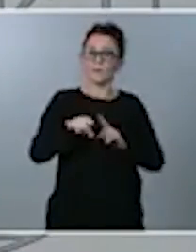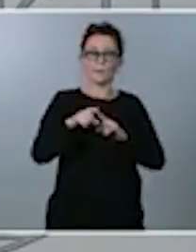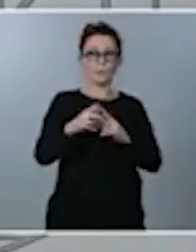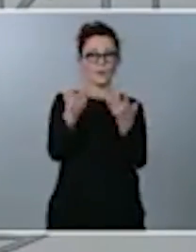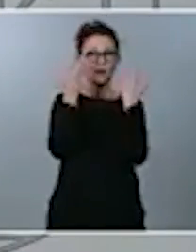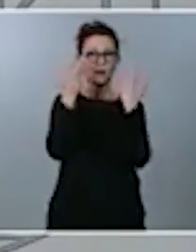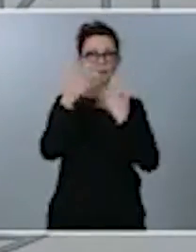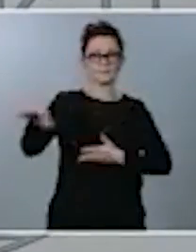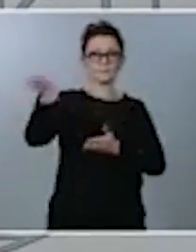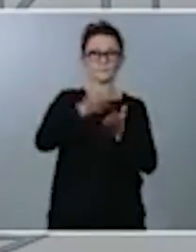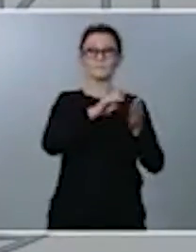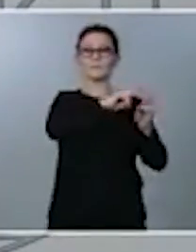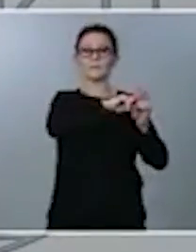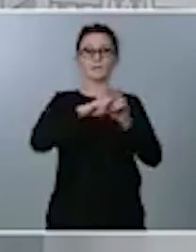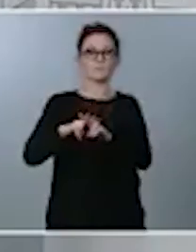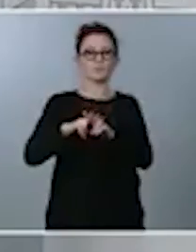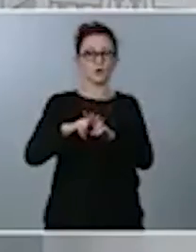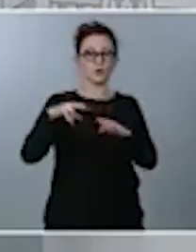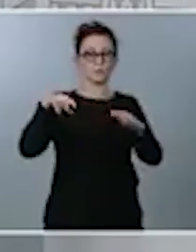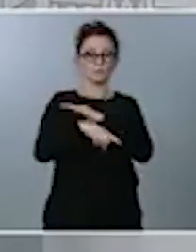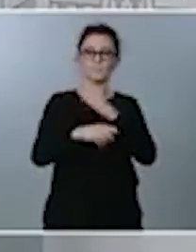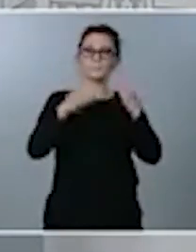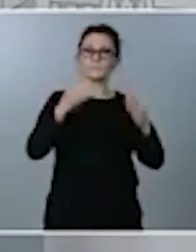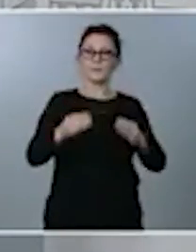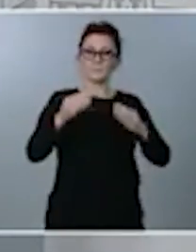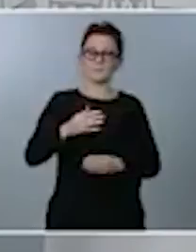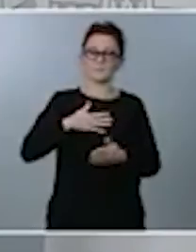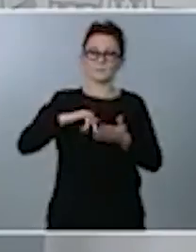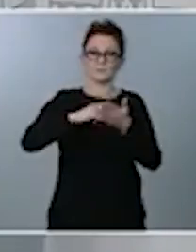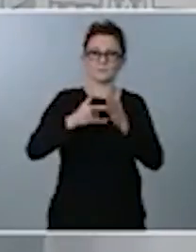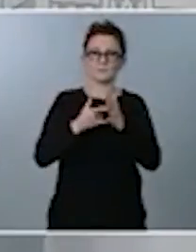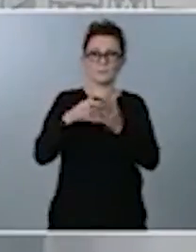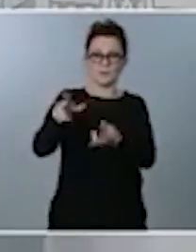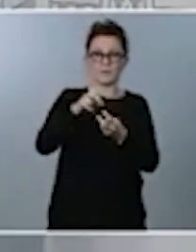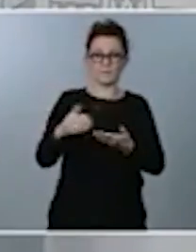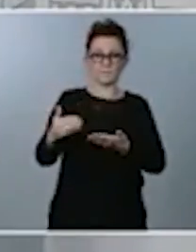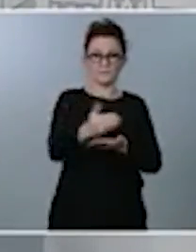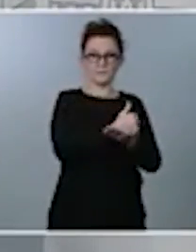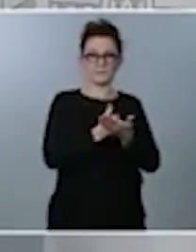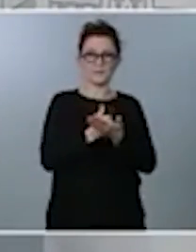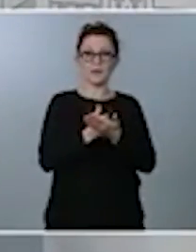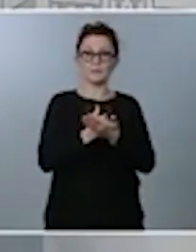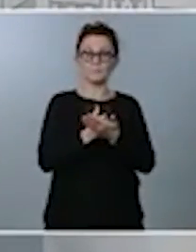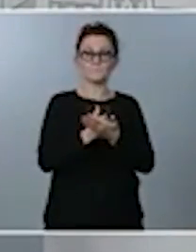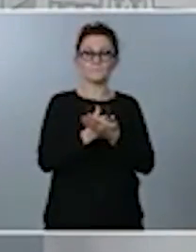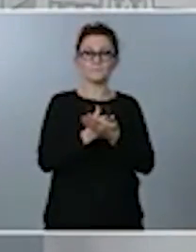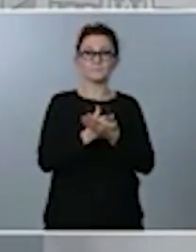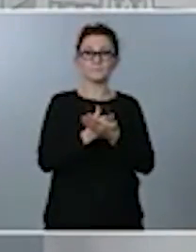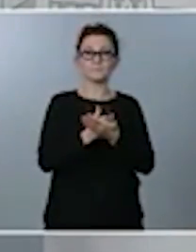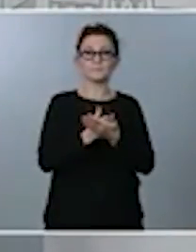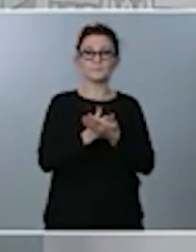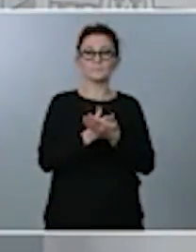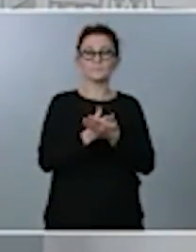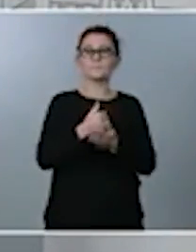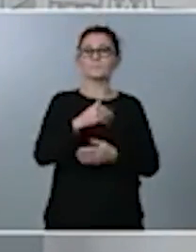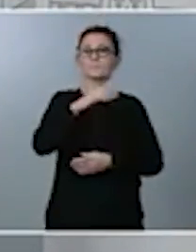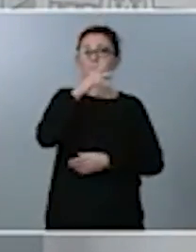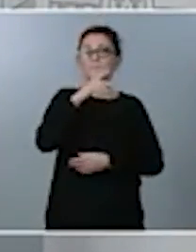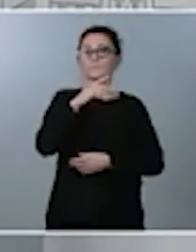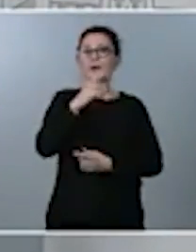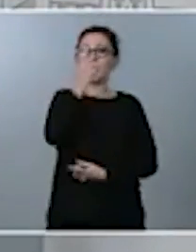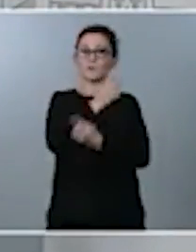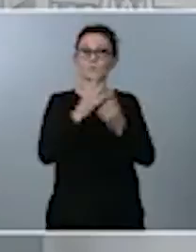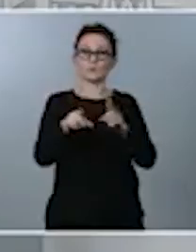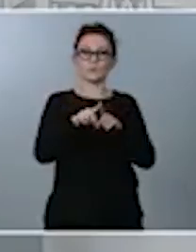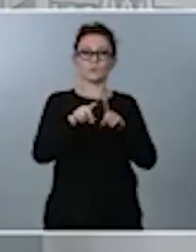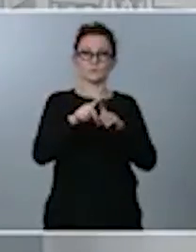revisión en profundidad de nuestro sistema fiscal, básicamente en la figura que están aportando un menor rendimiento o en la figura